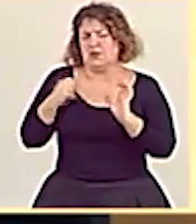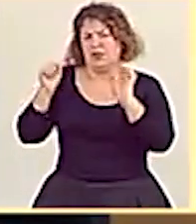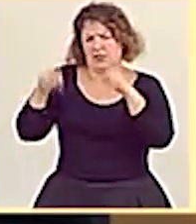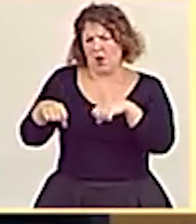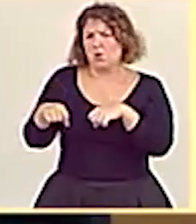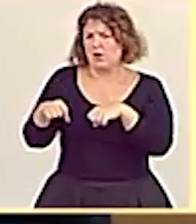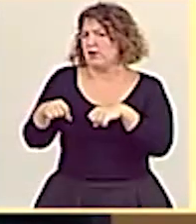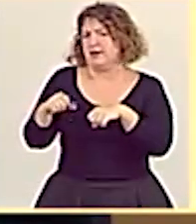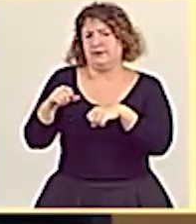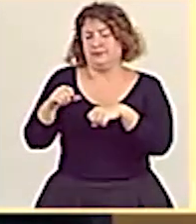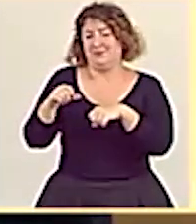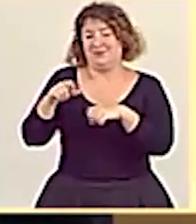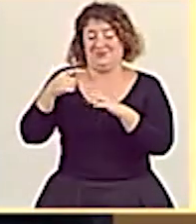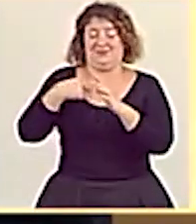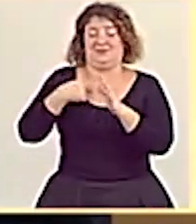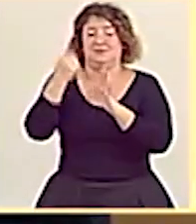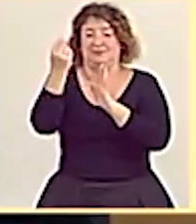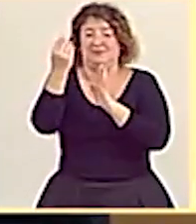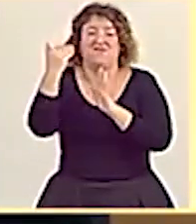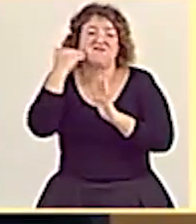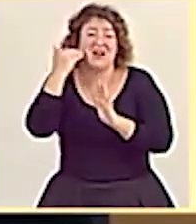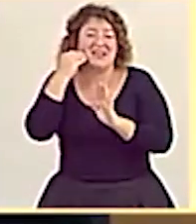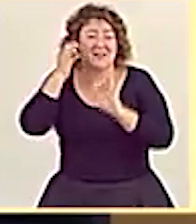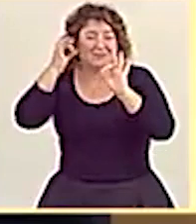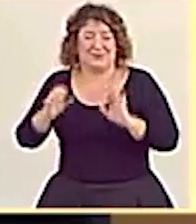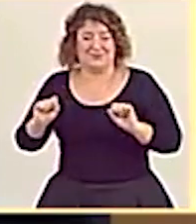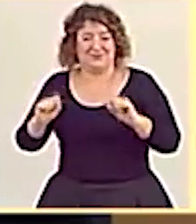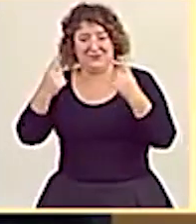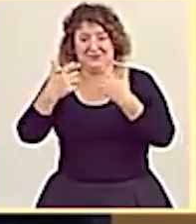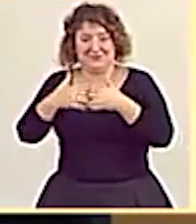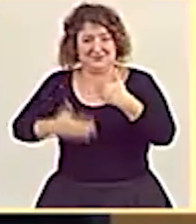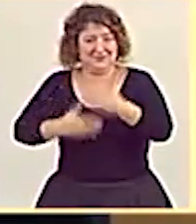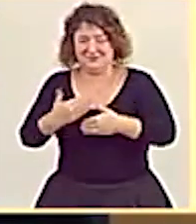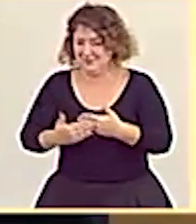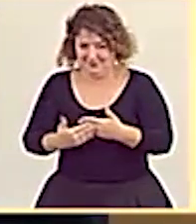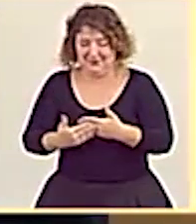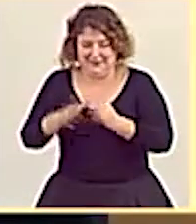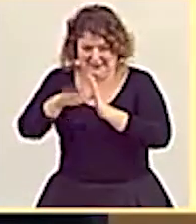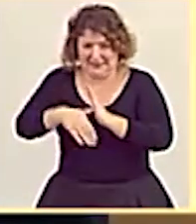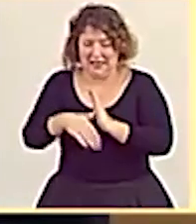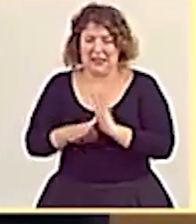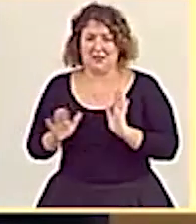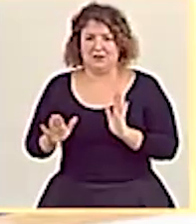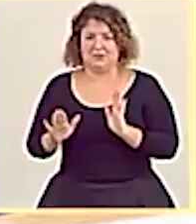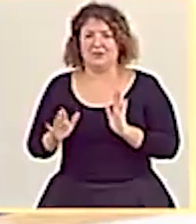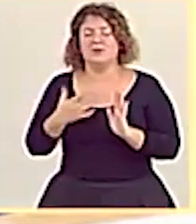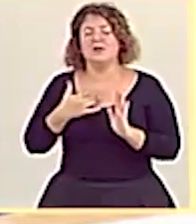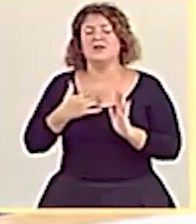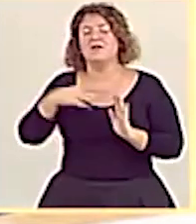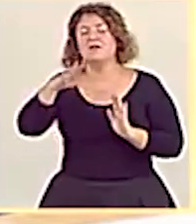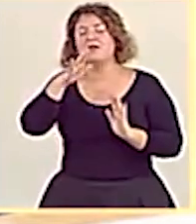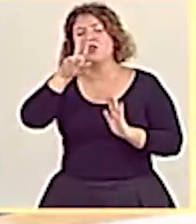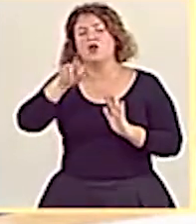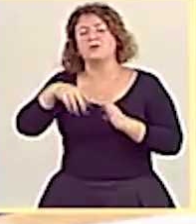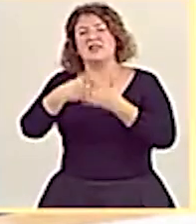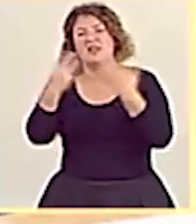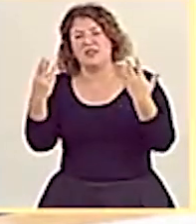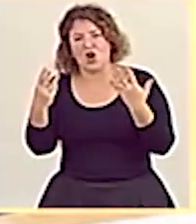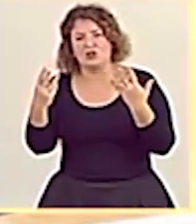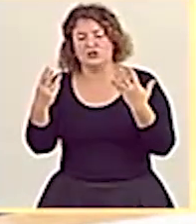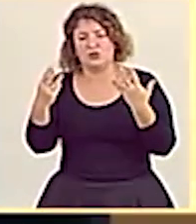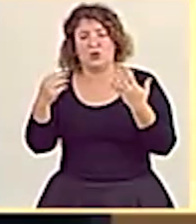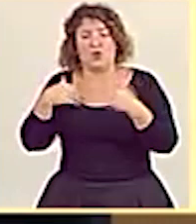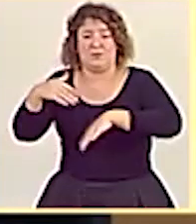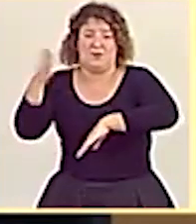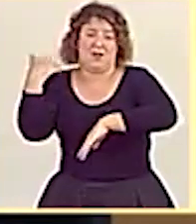cumple tarde, pero le recuerdo que desde 2011, desde diciembre de 2011 a junio de 2018, había otro partido